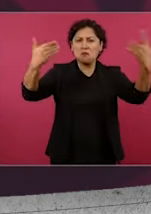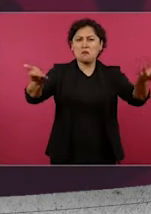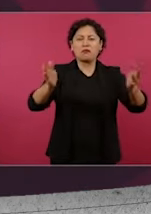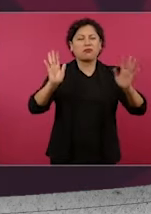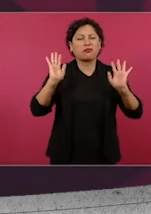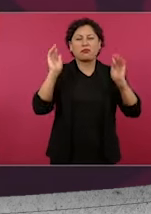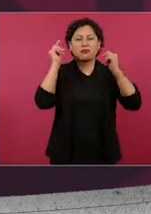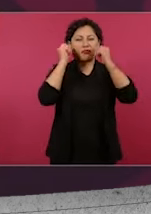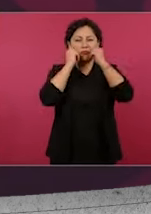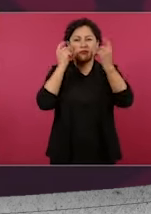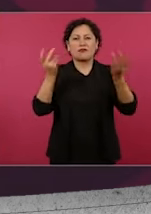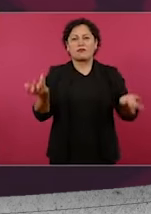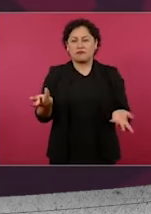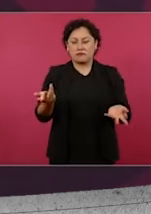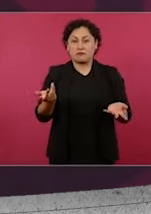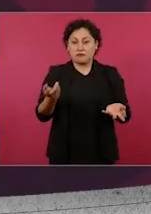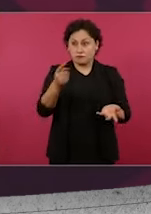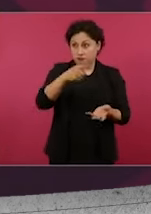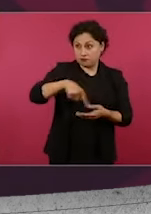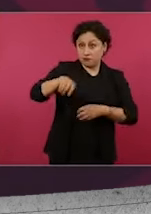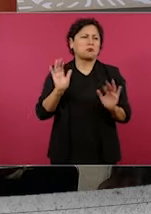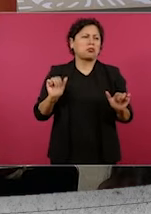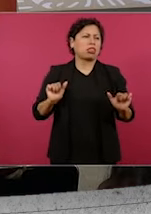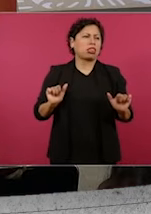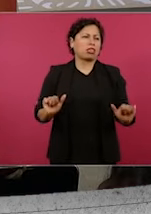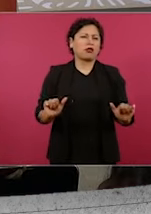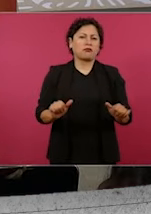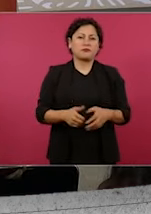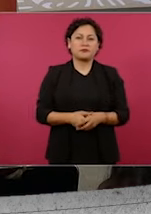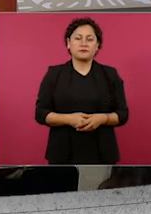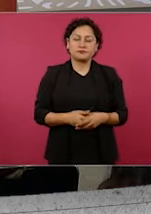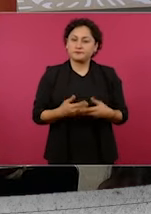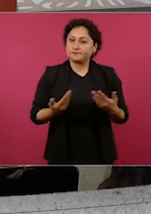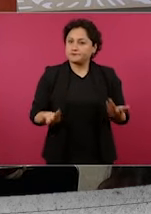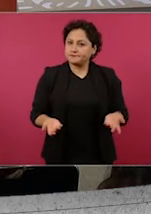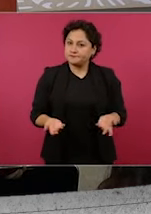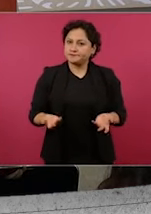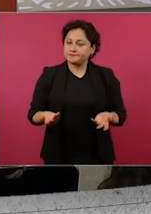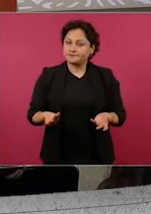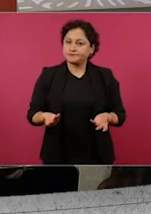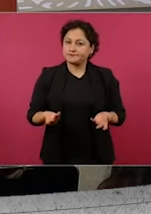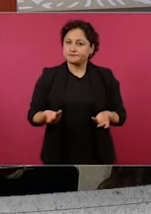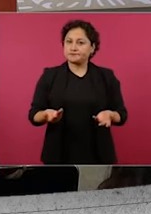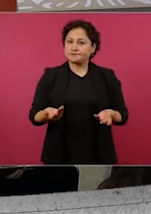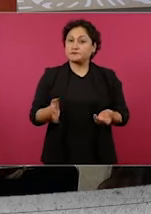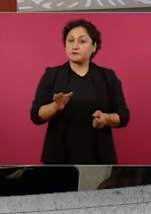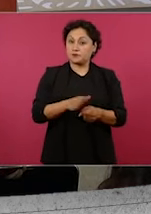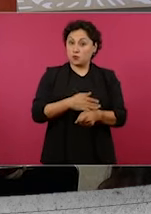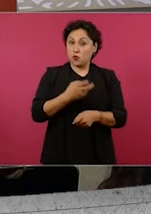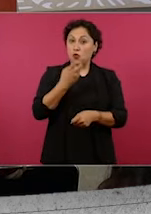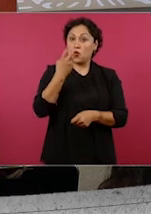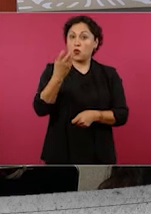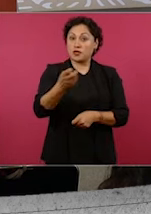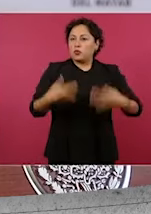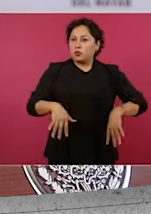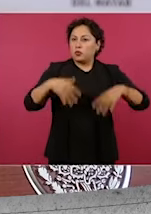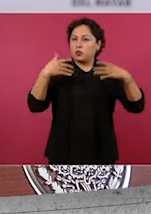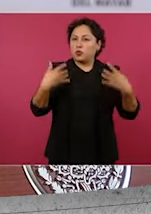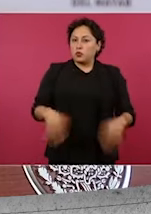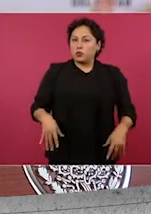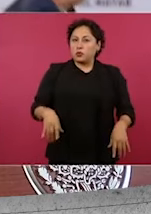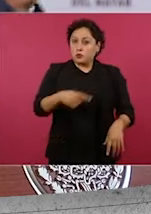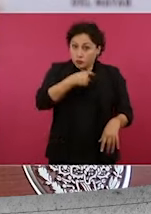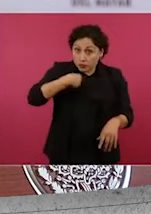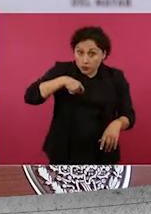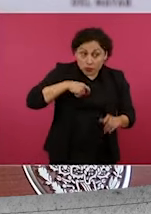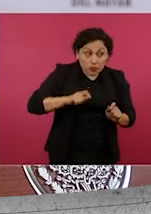minerales, por la extracción del oro, de la plata. Nosotros por eso decidimos no otorgar ya concesiones. ¿Y